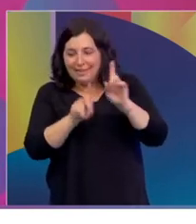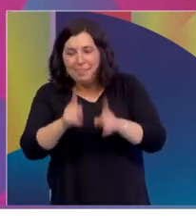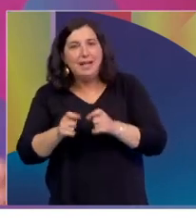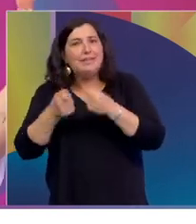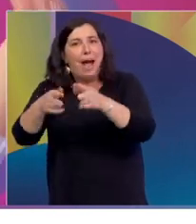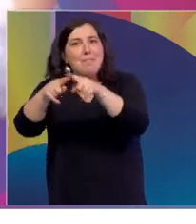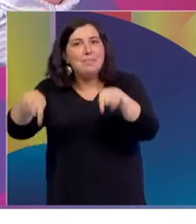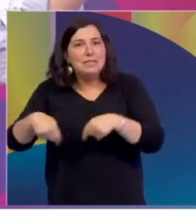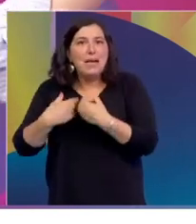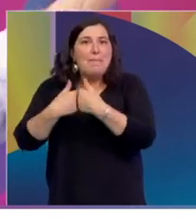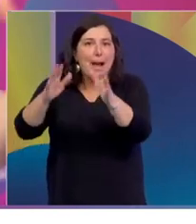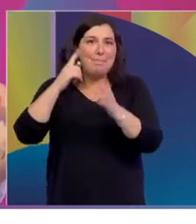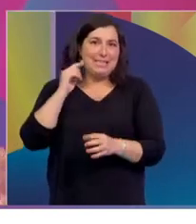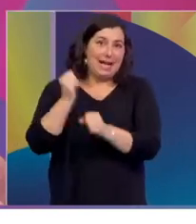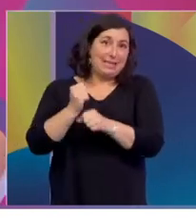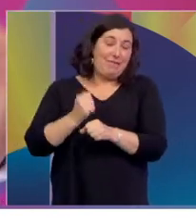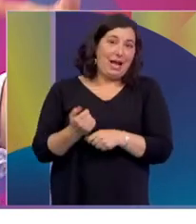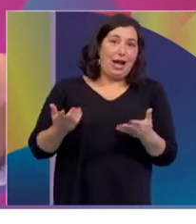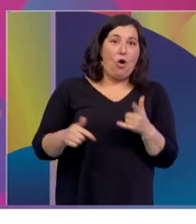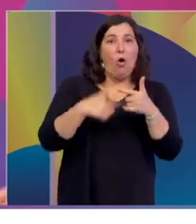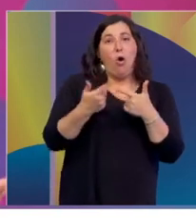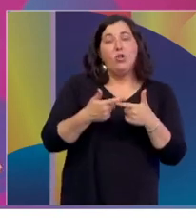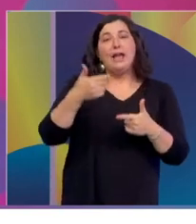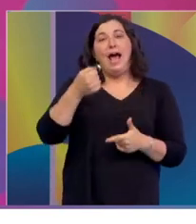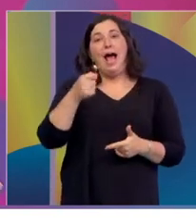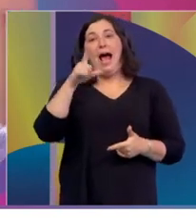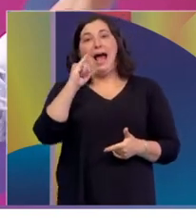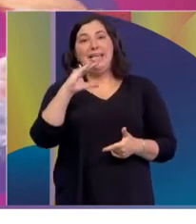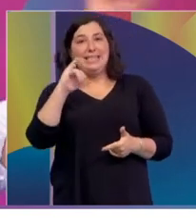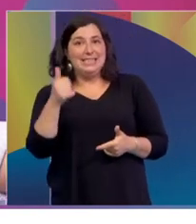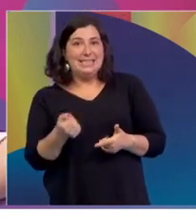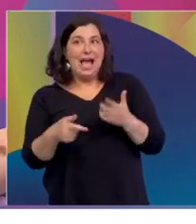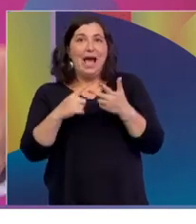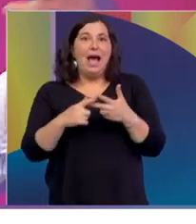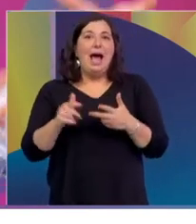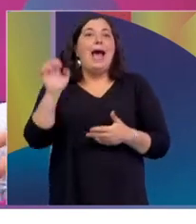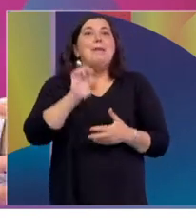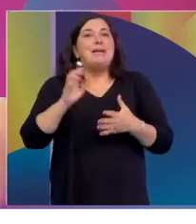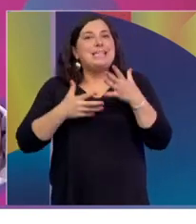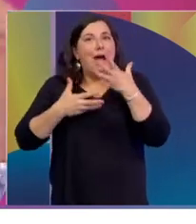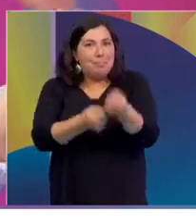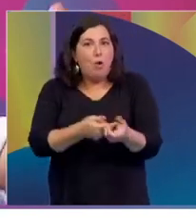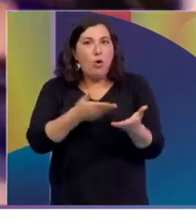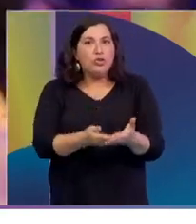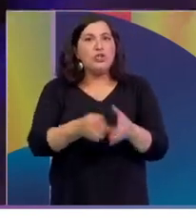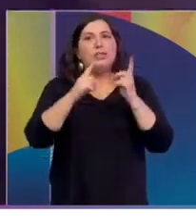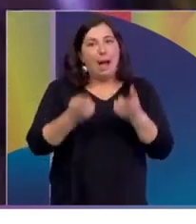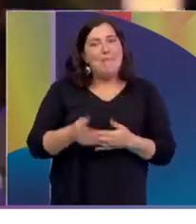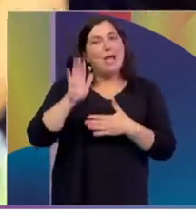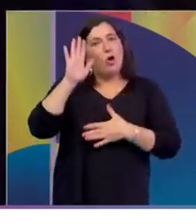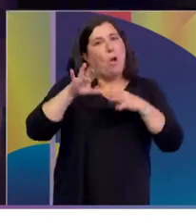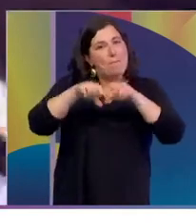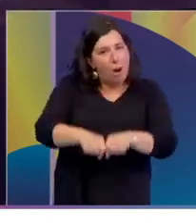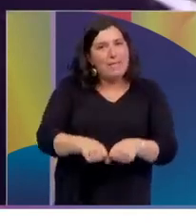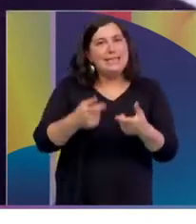a trabajar. Alicia, una de las empresas que apoya el premio, bueno, se comprometieron para poder llevar regalos de Navidad a todos los hijos